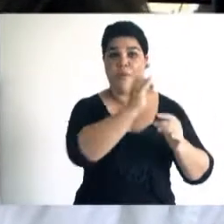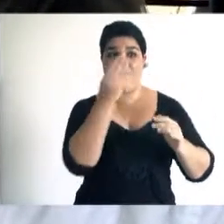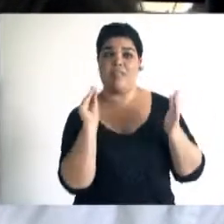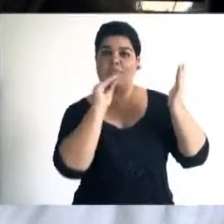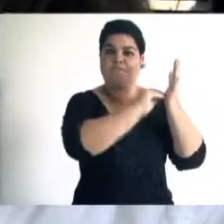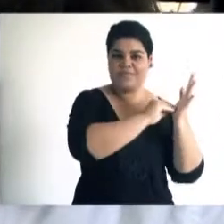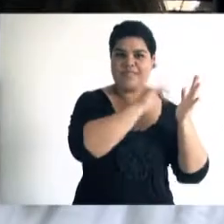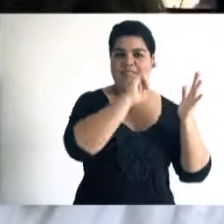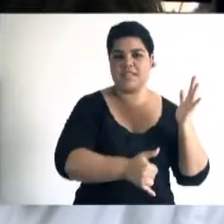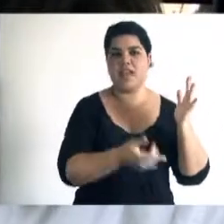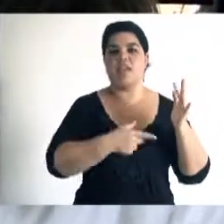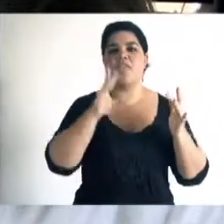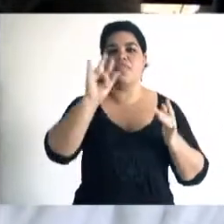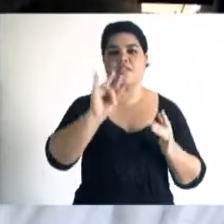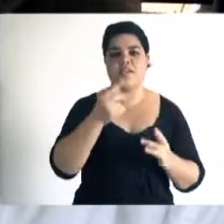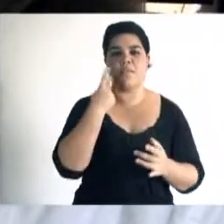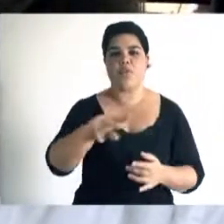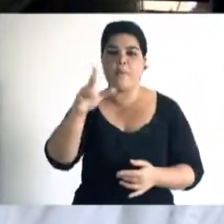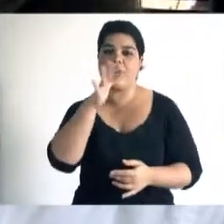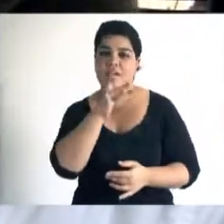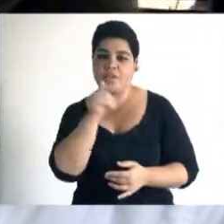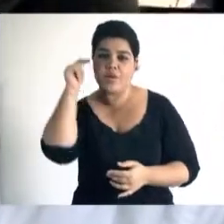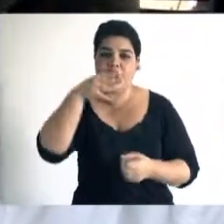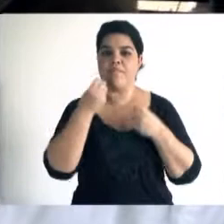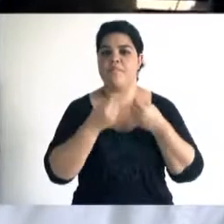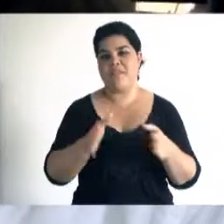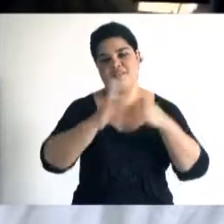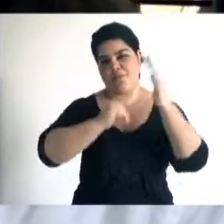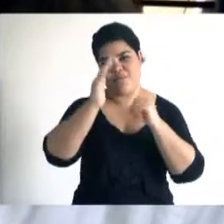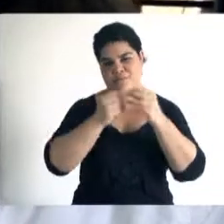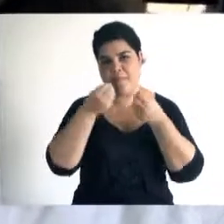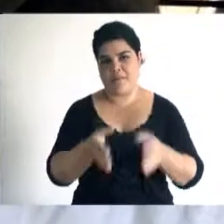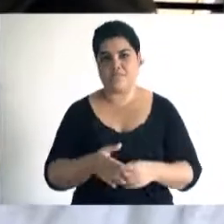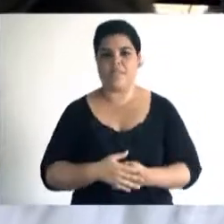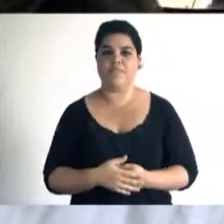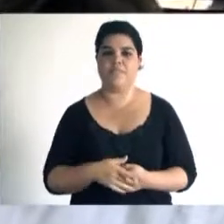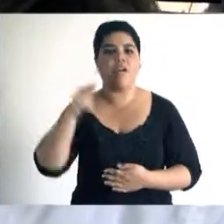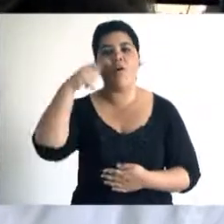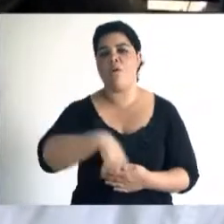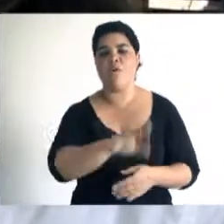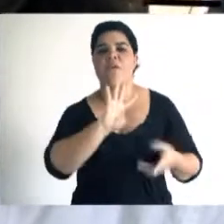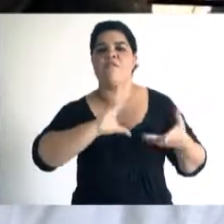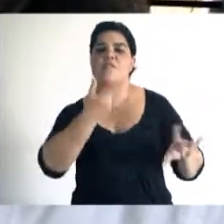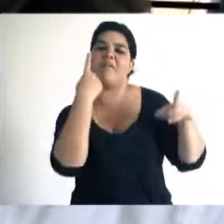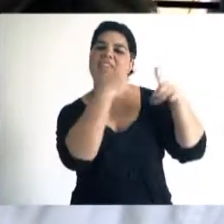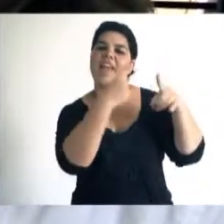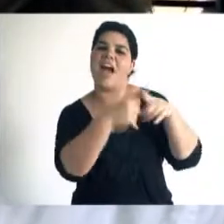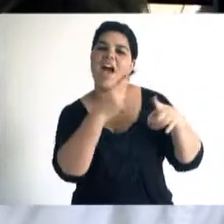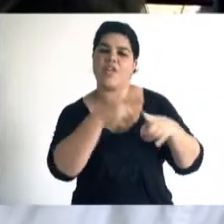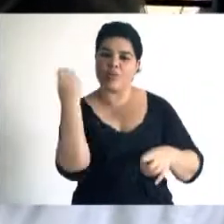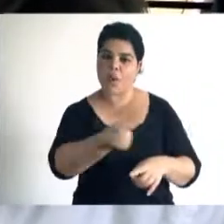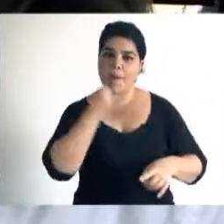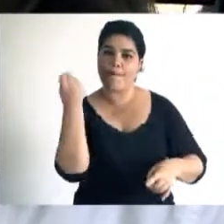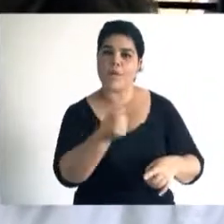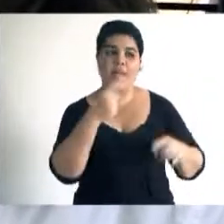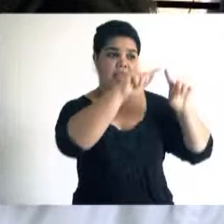y en diciembre de 2014 comenzó la construcción. Así que hoy estamos haciendo un acto simbólico de